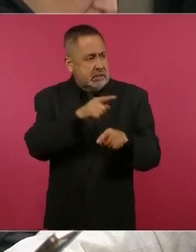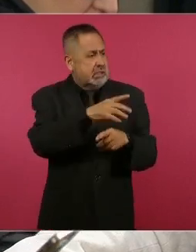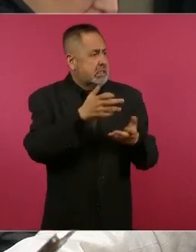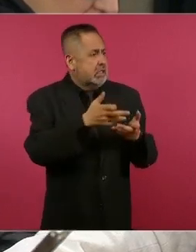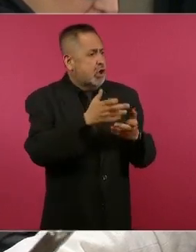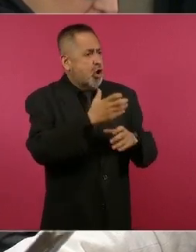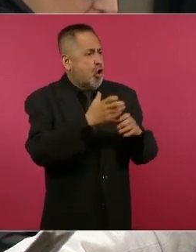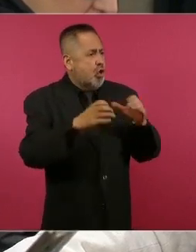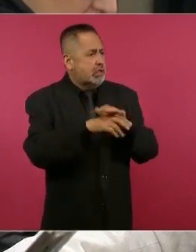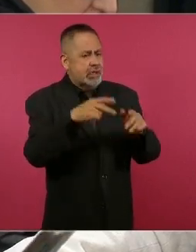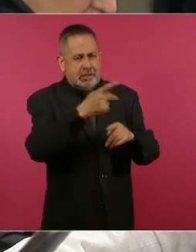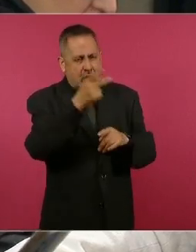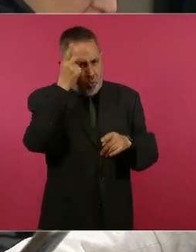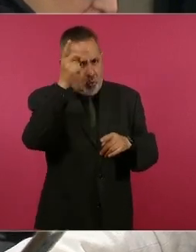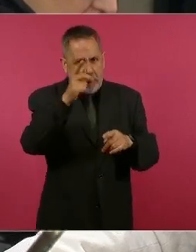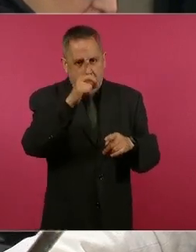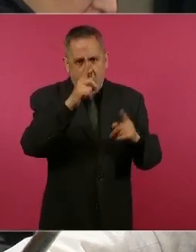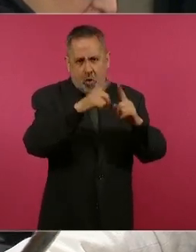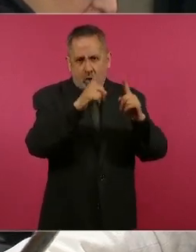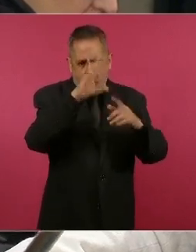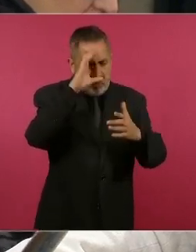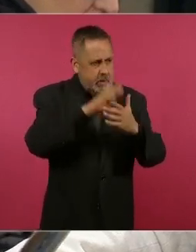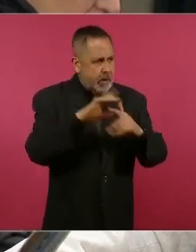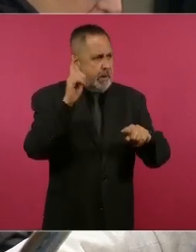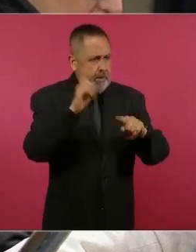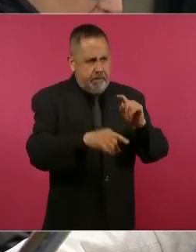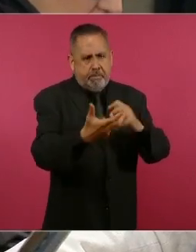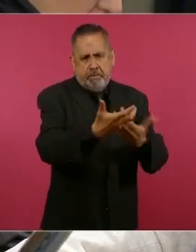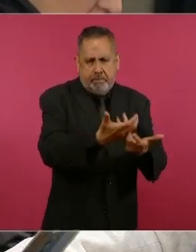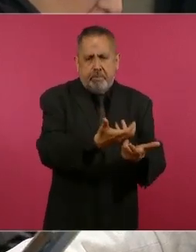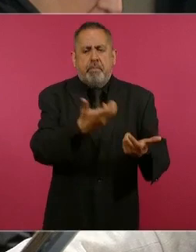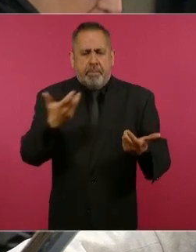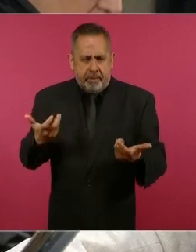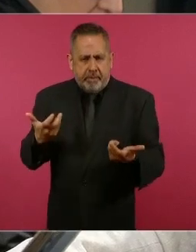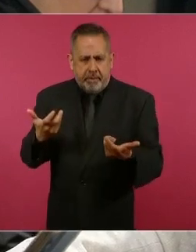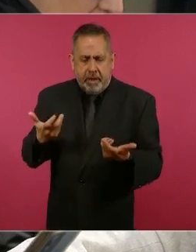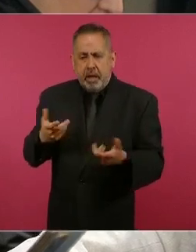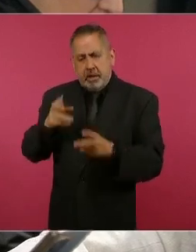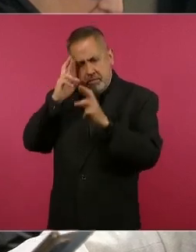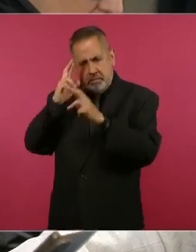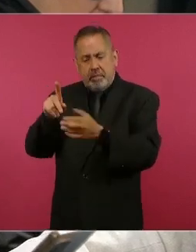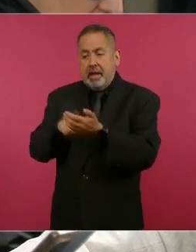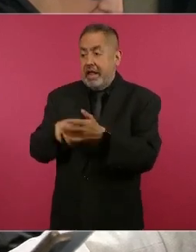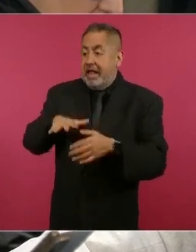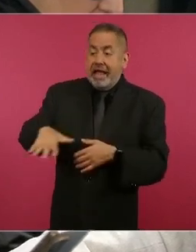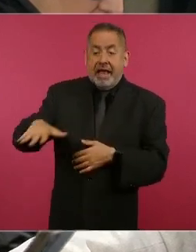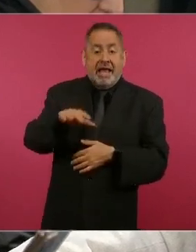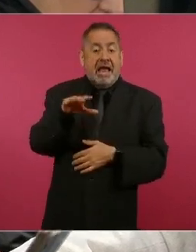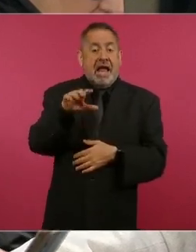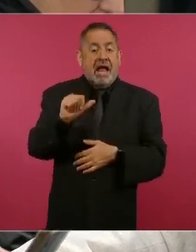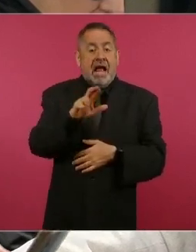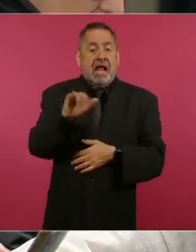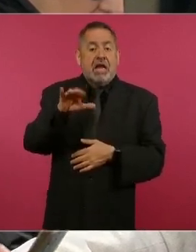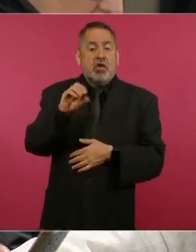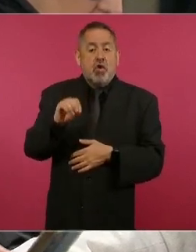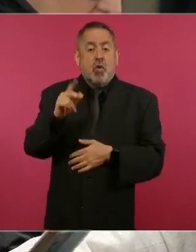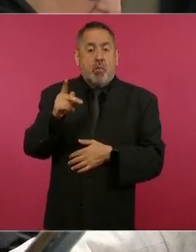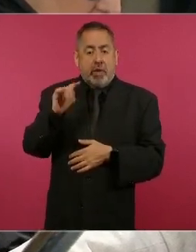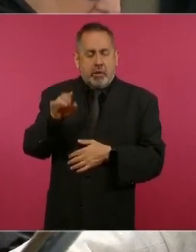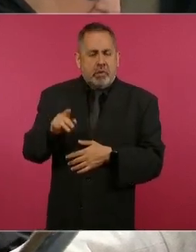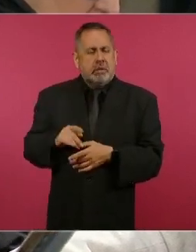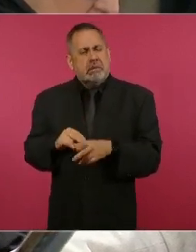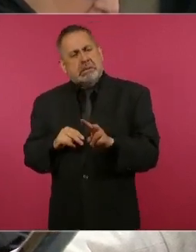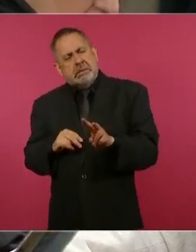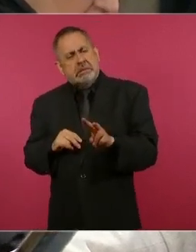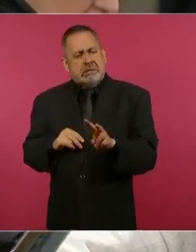Esto va en alusión al benemérito del proletariado Carrillo Puerto, porque da la impresión, señor